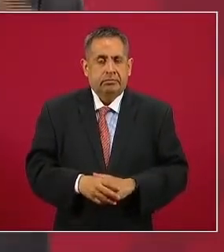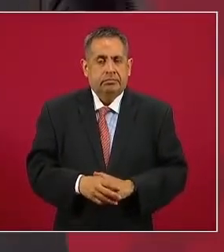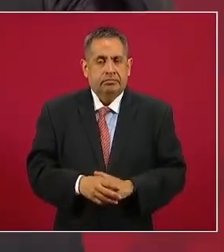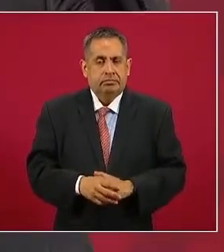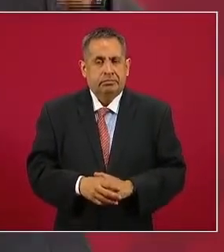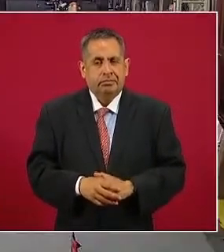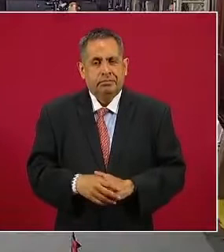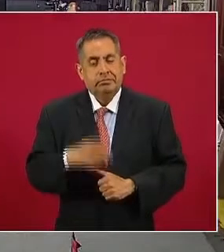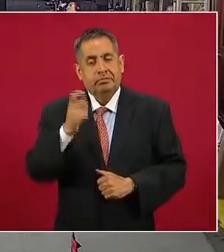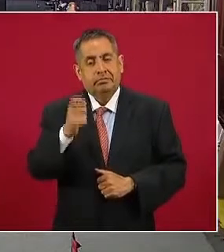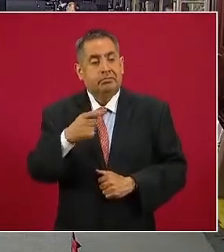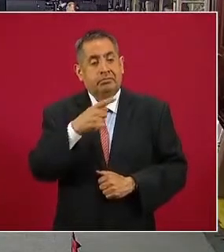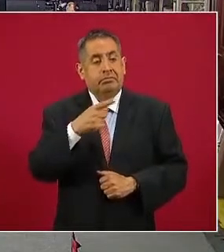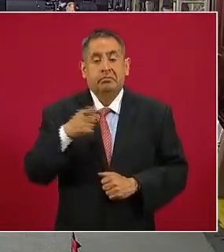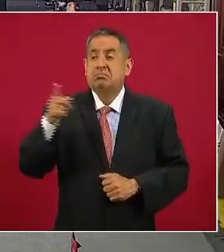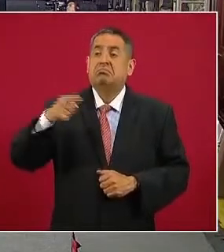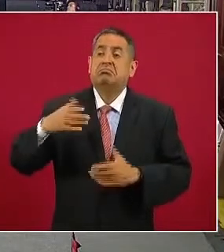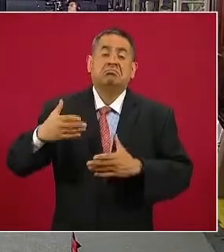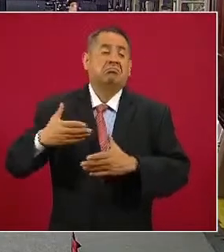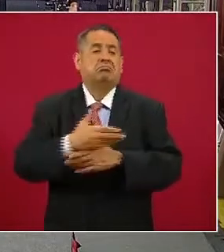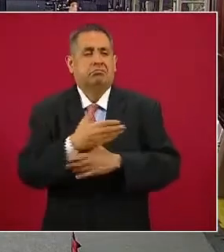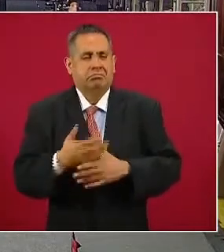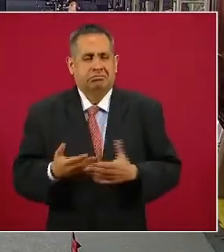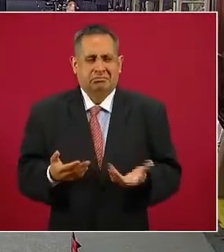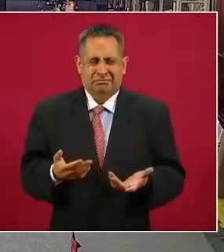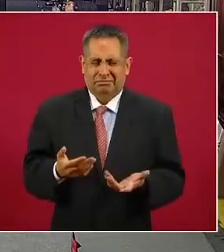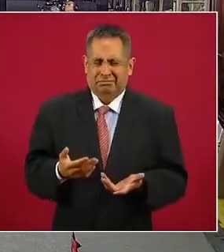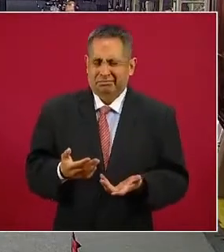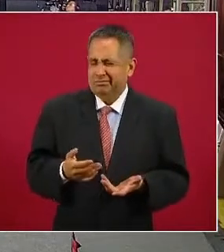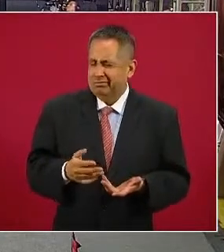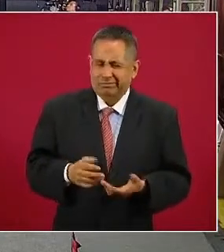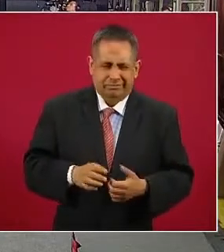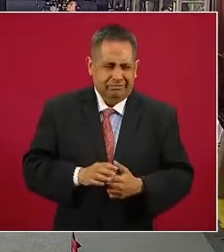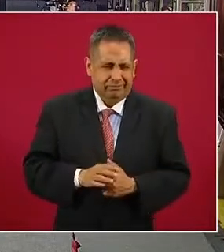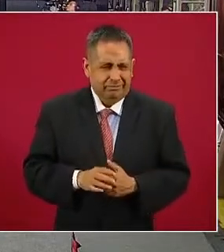es que se metió el proceso